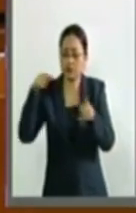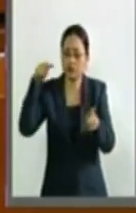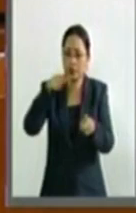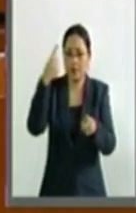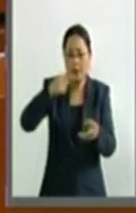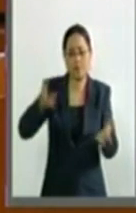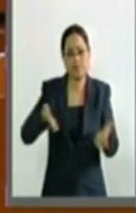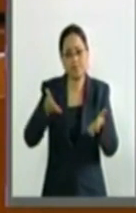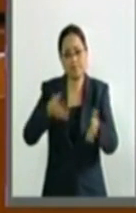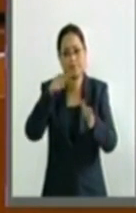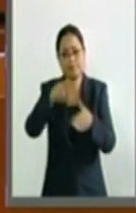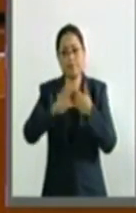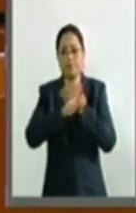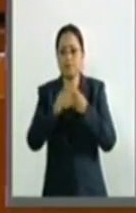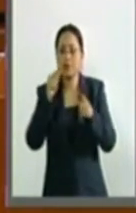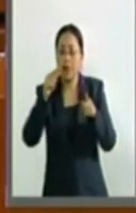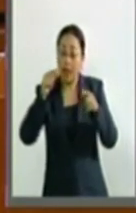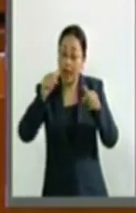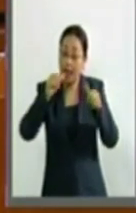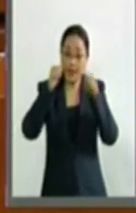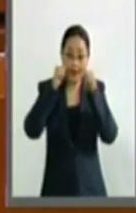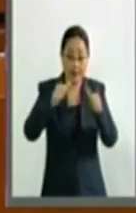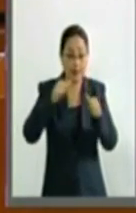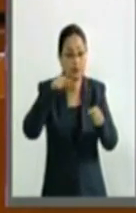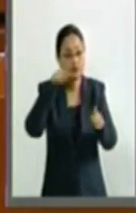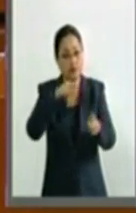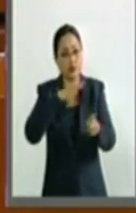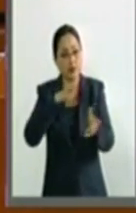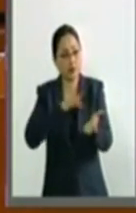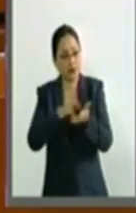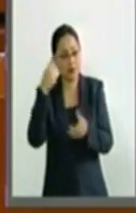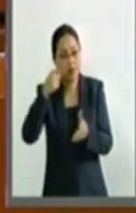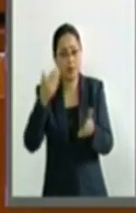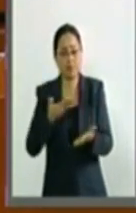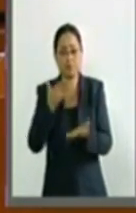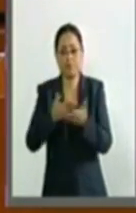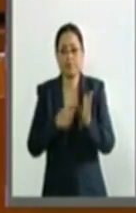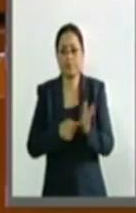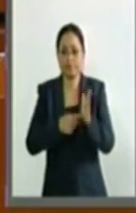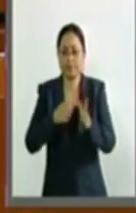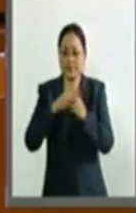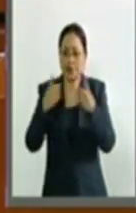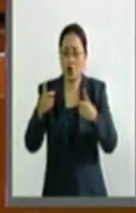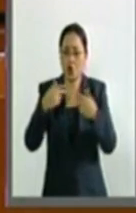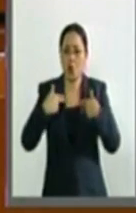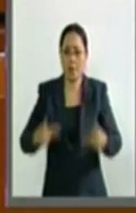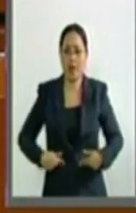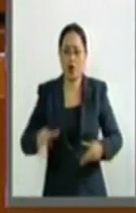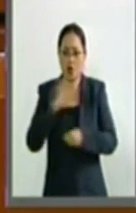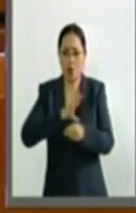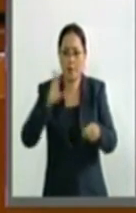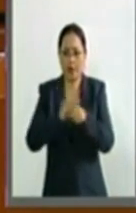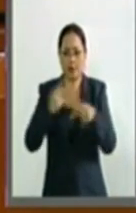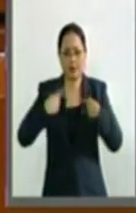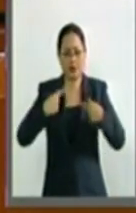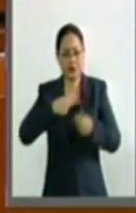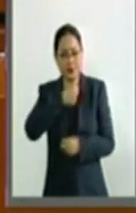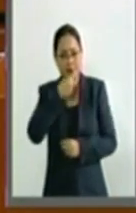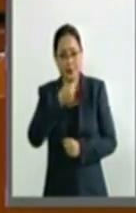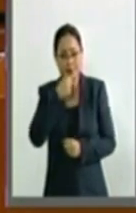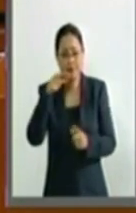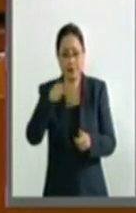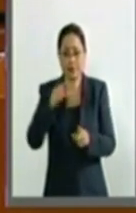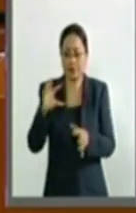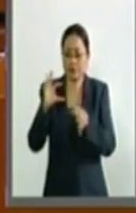a fomentar, atender, procurar, apoyar y promover el desarrollo humano integral de las personas adultas mayores. Que